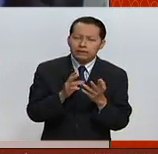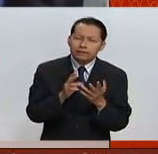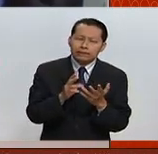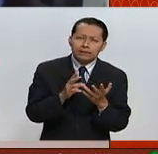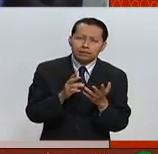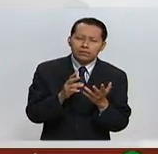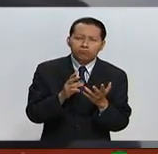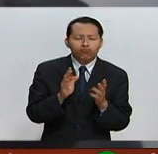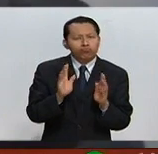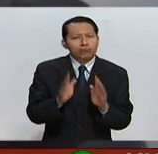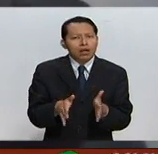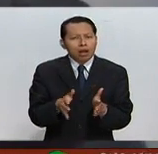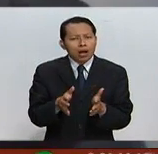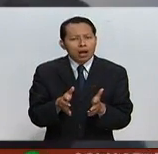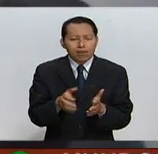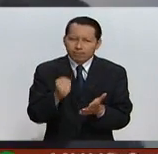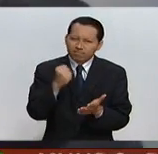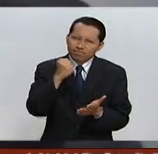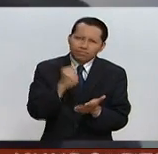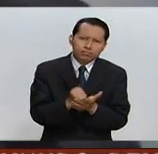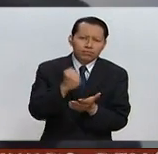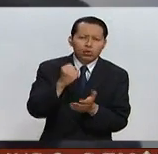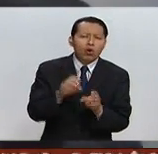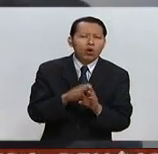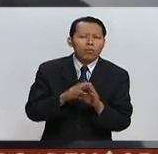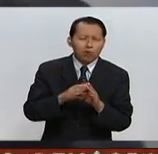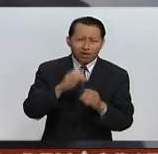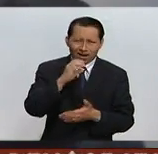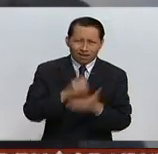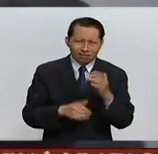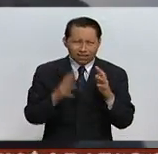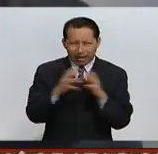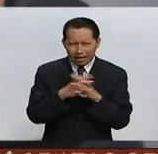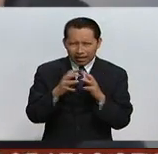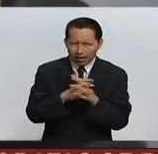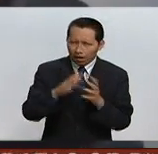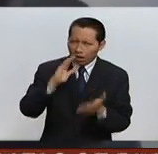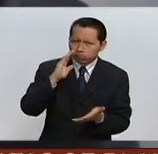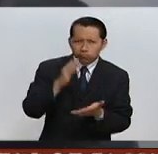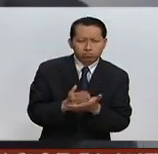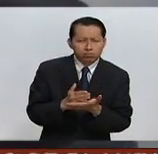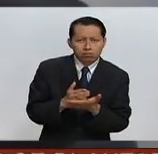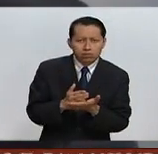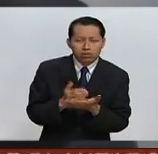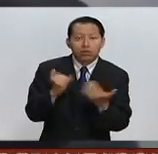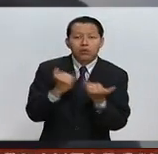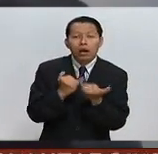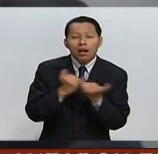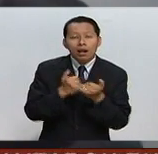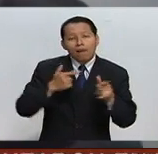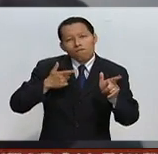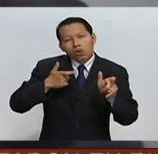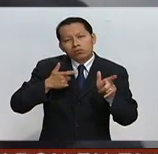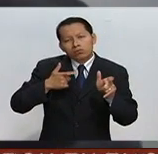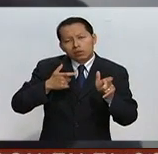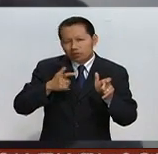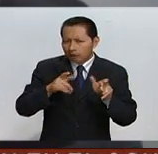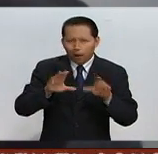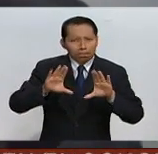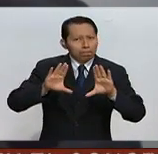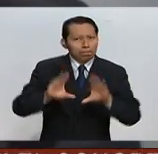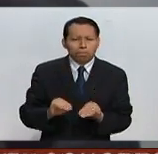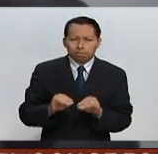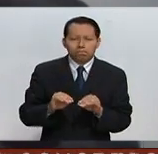prácticamente este capítulo de la guerra y se silenciaron los fusiles de las FARE en esa